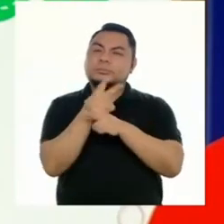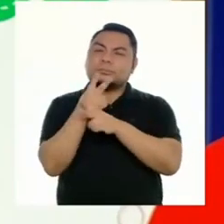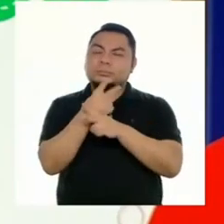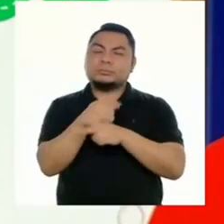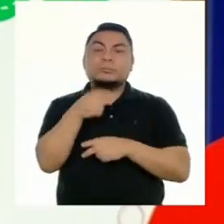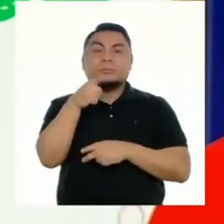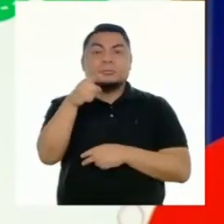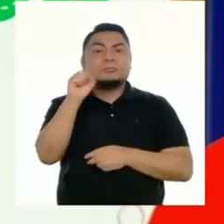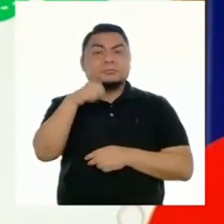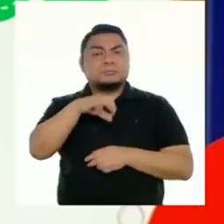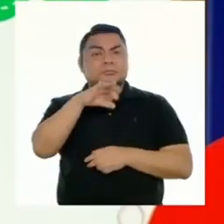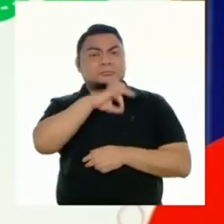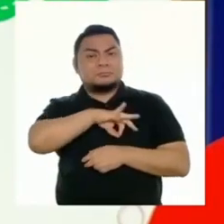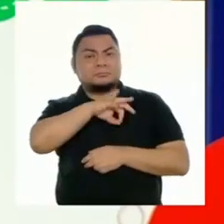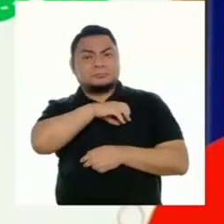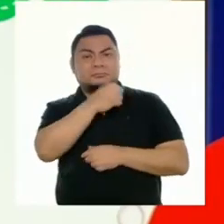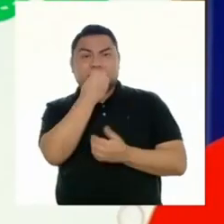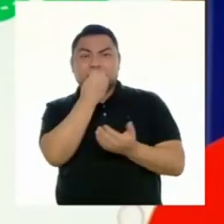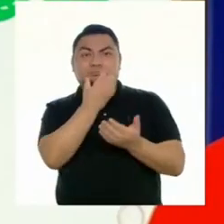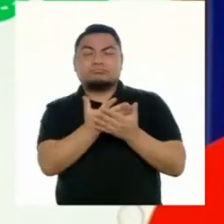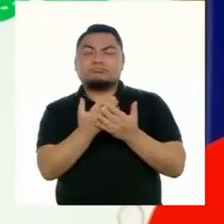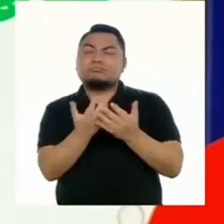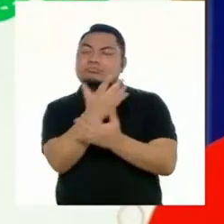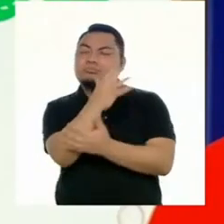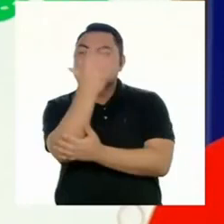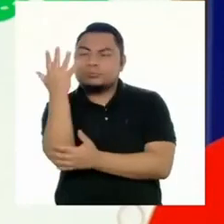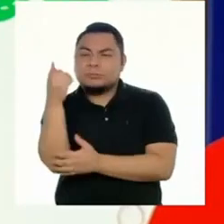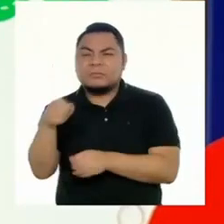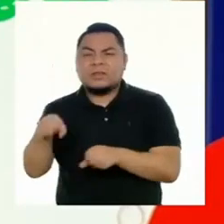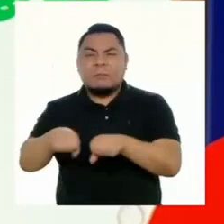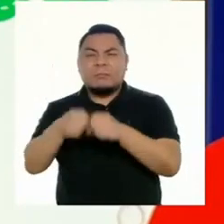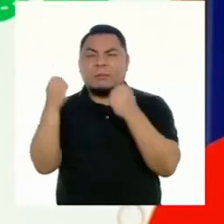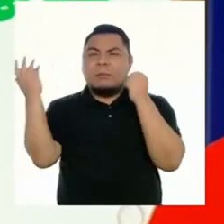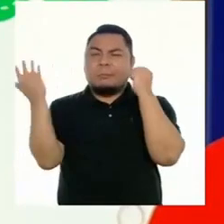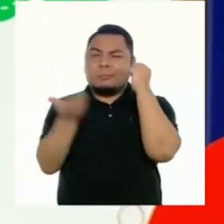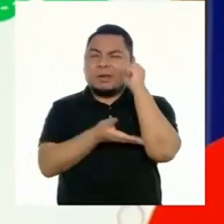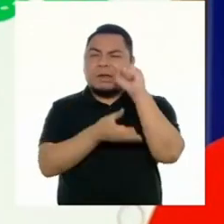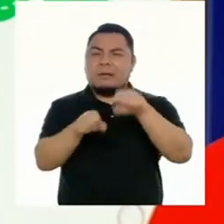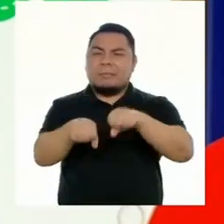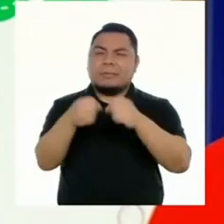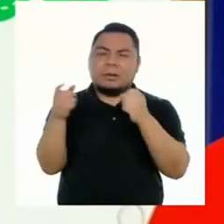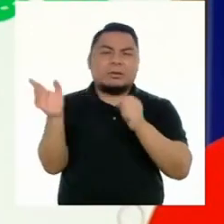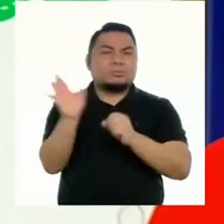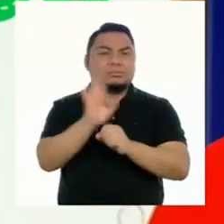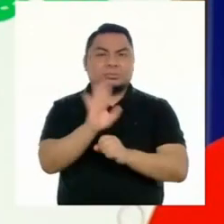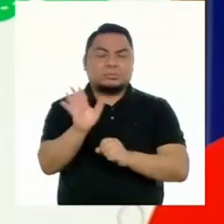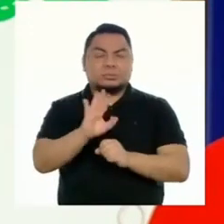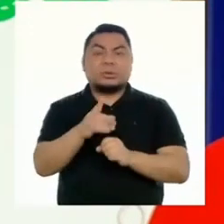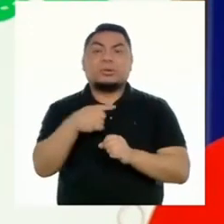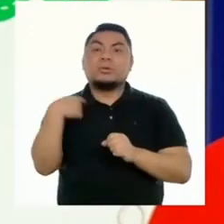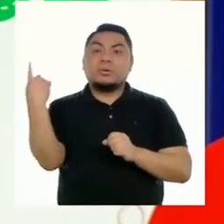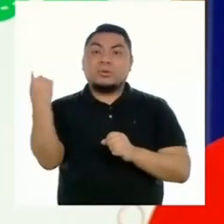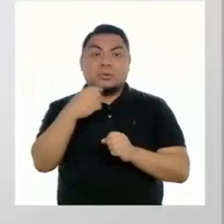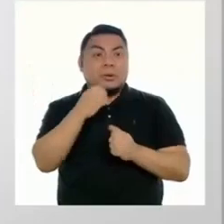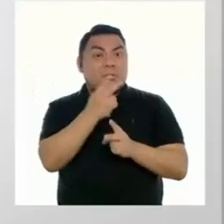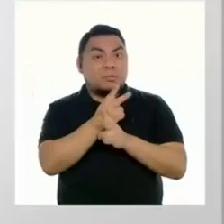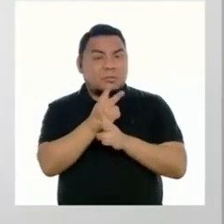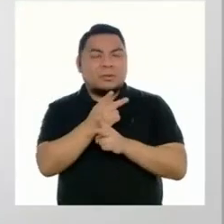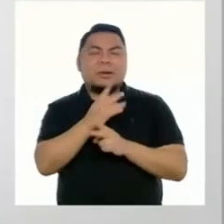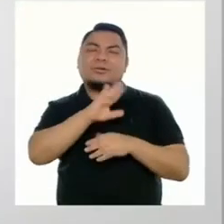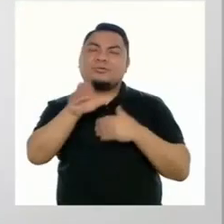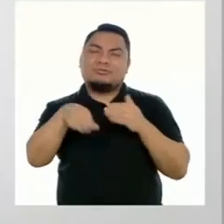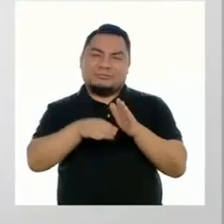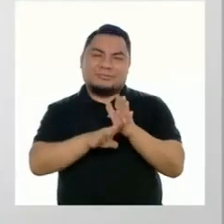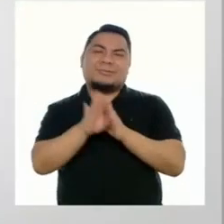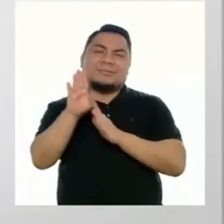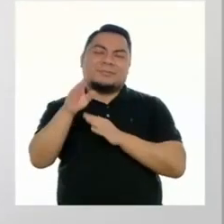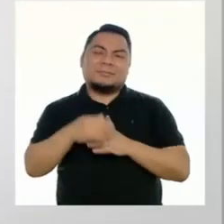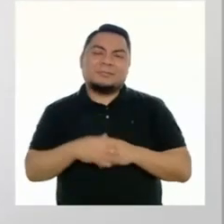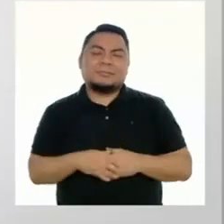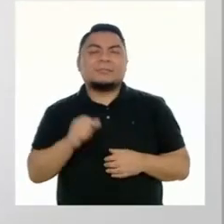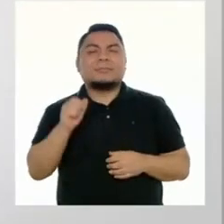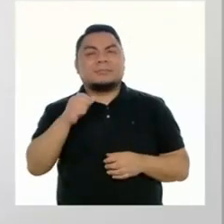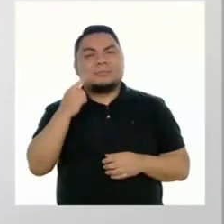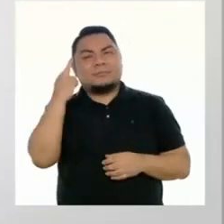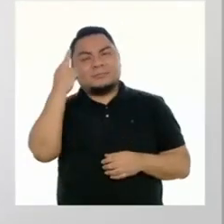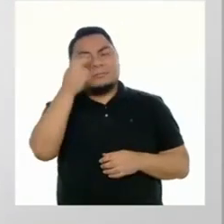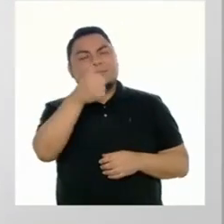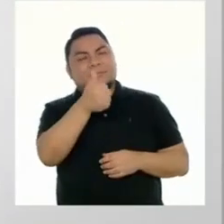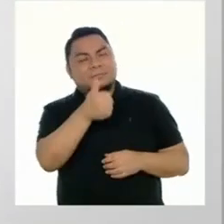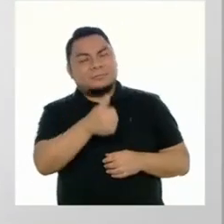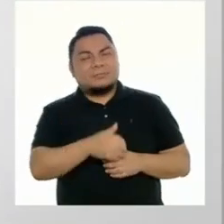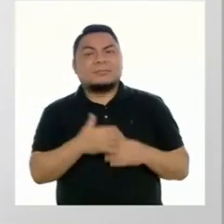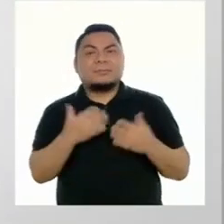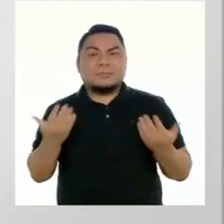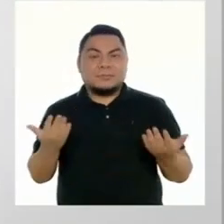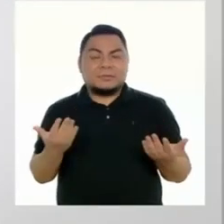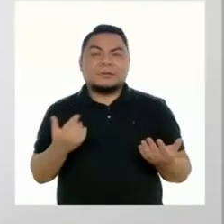Si somos capaces de aprovechar la biodiversidad sin abusar de ella o explotarla, todos salimos ganando. Esa es una gran reflexión, Miluska.